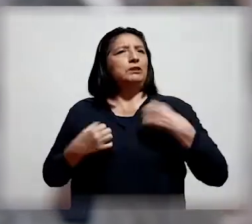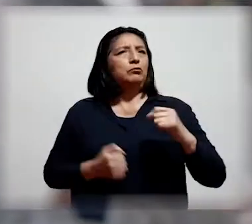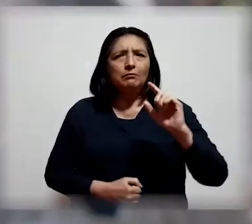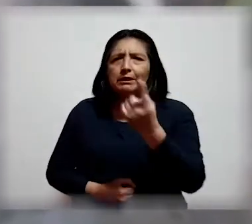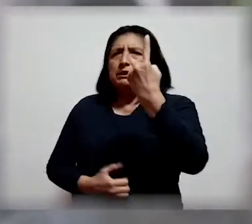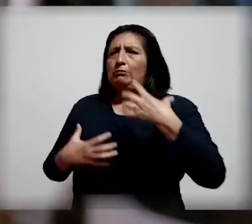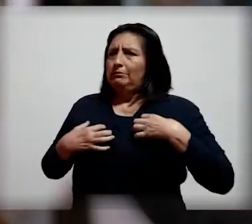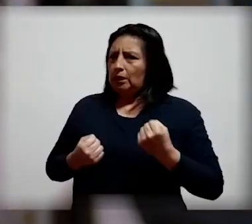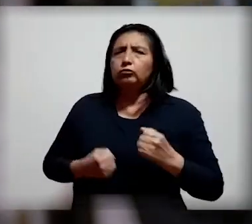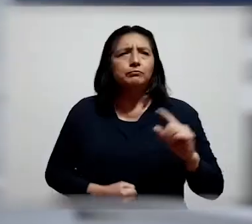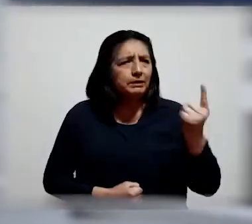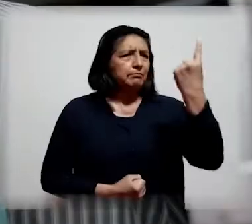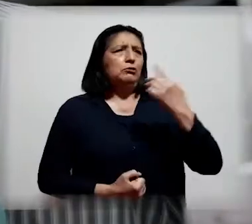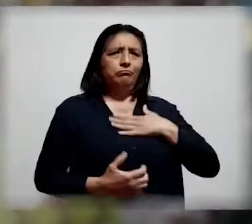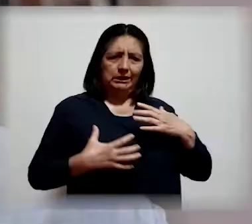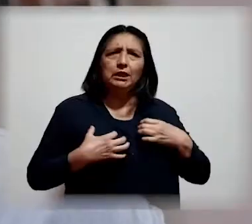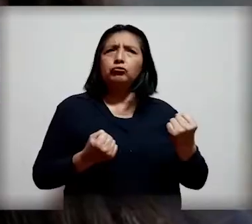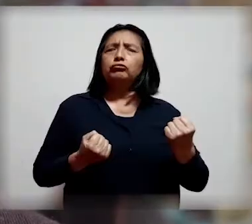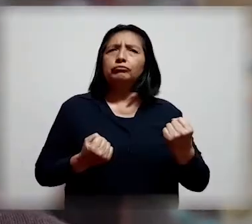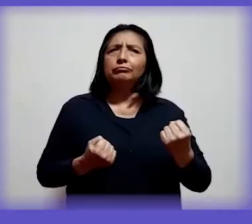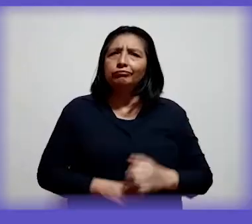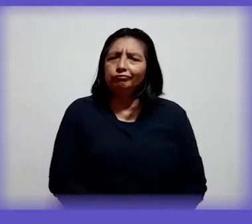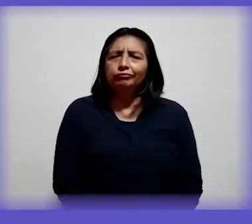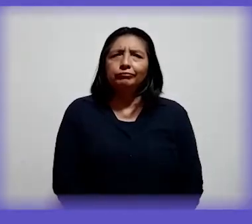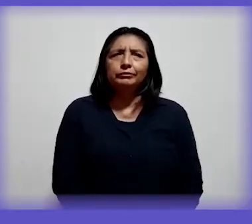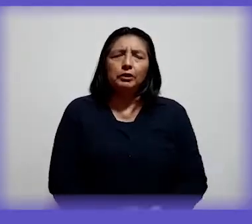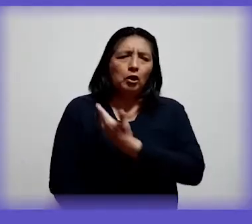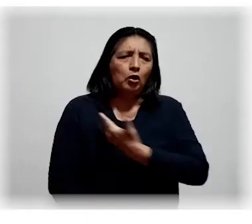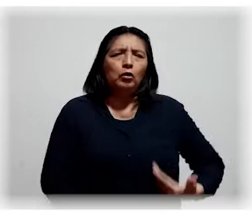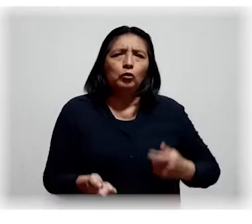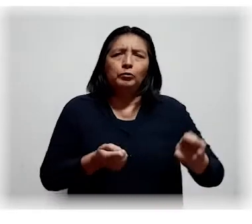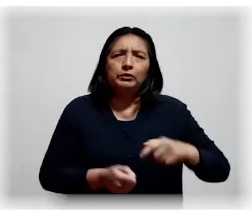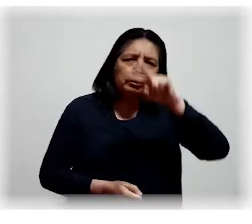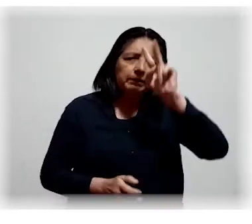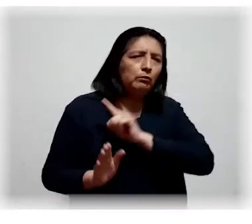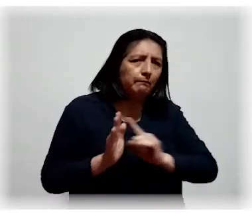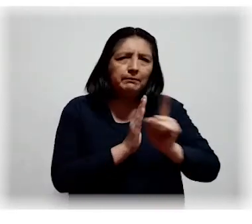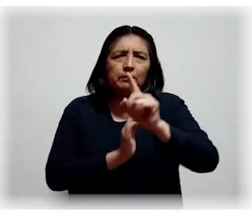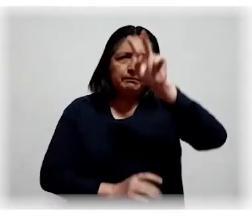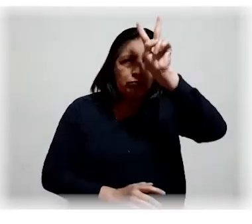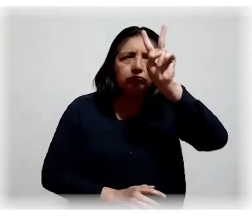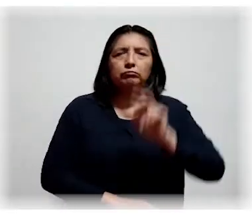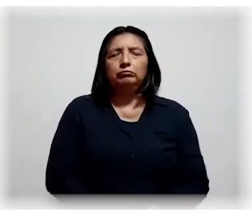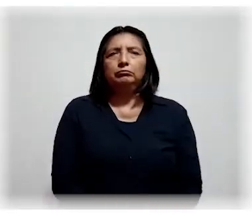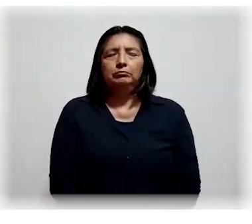lugar. Primero mi salud. Primero mi salud. Primero mi salud. Gobierno del Perú. El Perú primero.